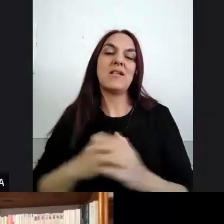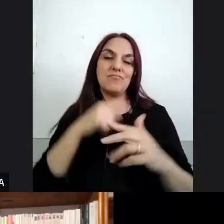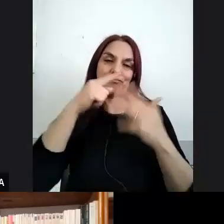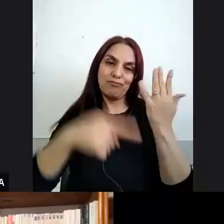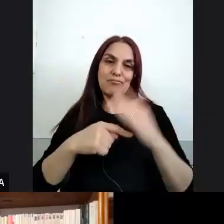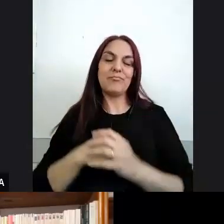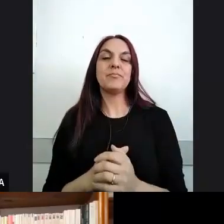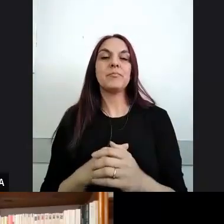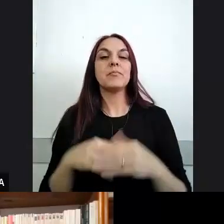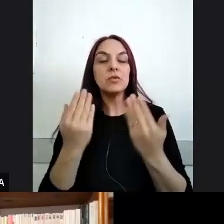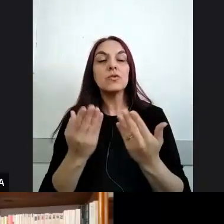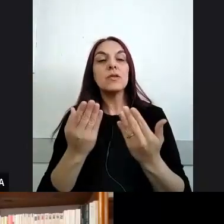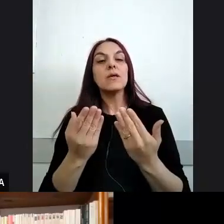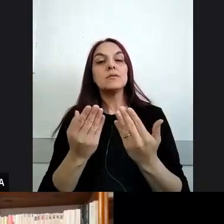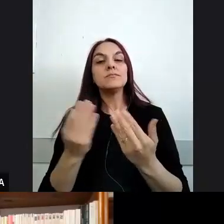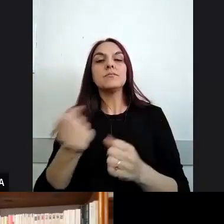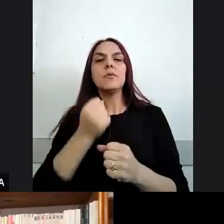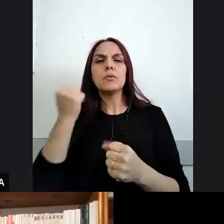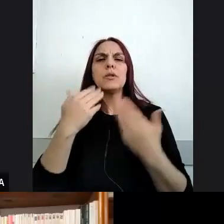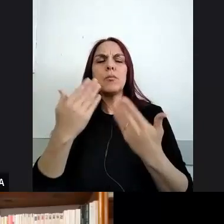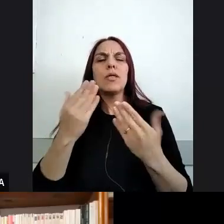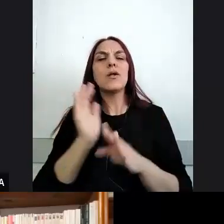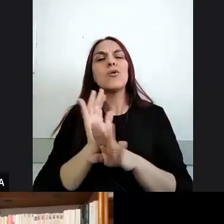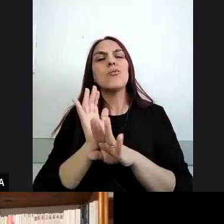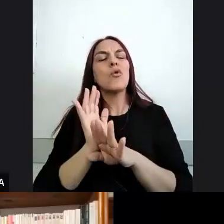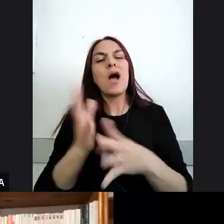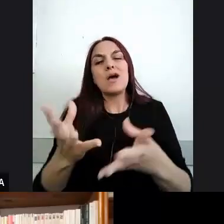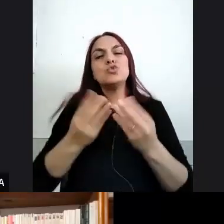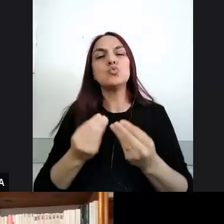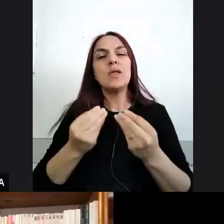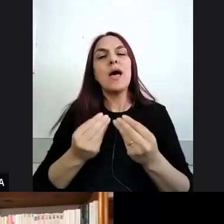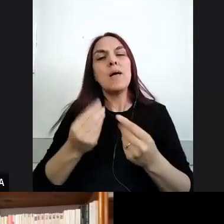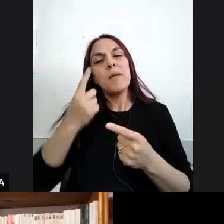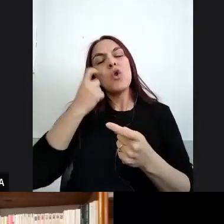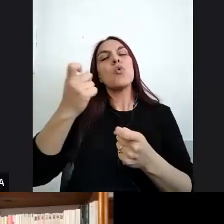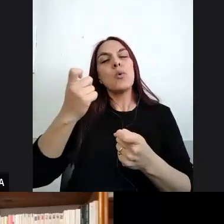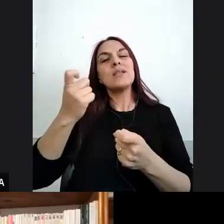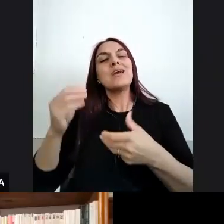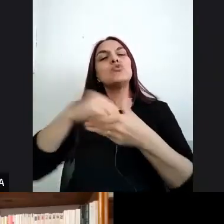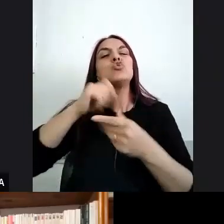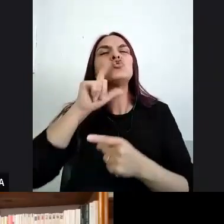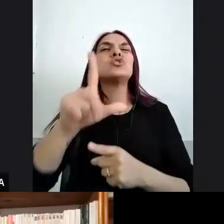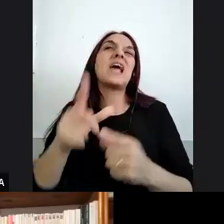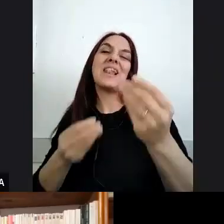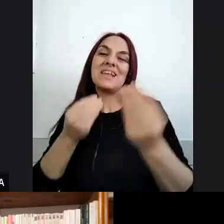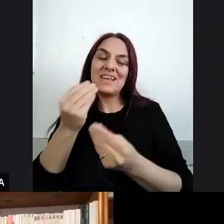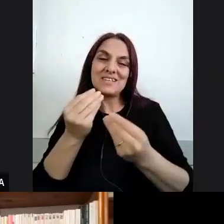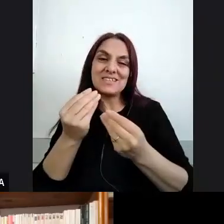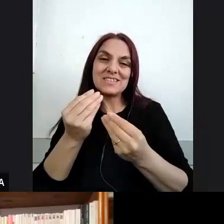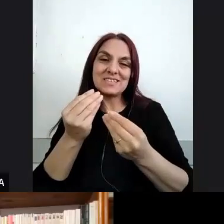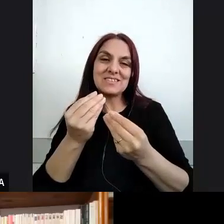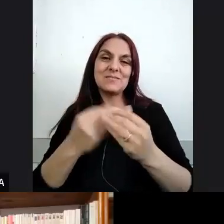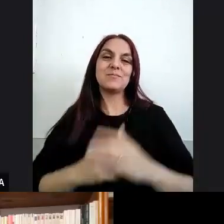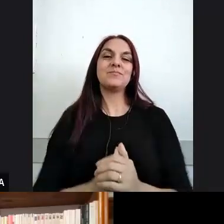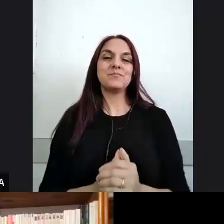sentidos del término nos interesan también como potencialidad para revisar cómo ha sido pensada la inclusión social de los otros de la nación